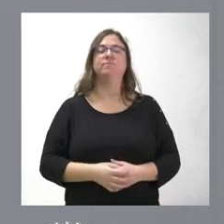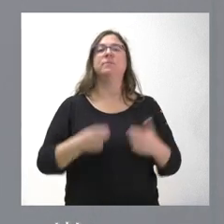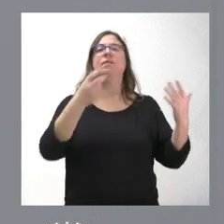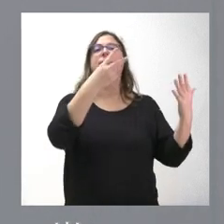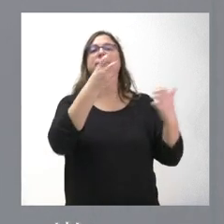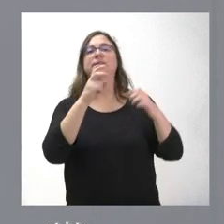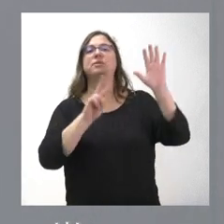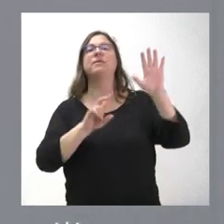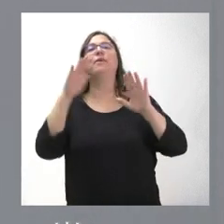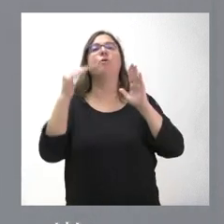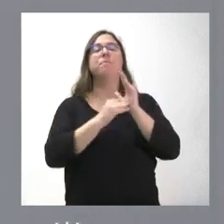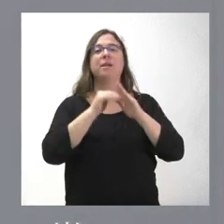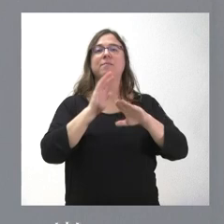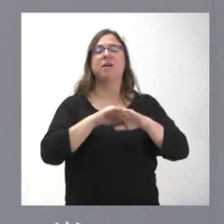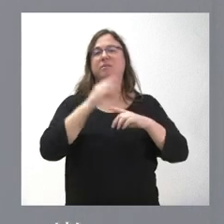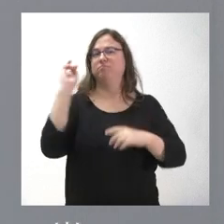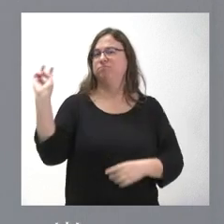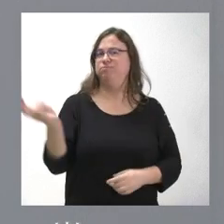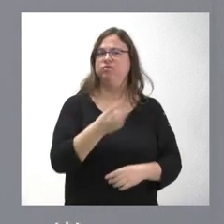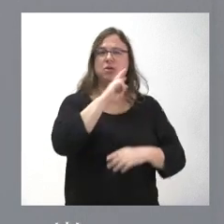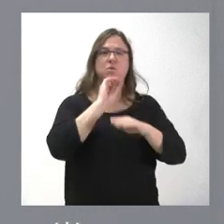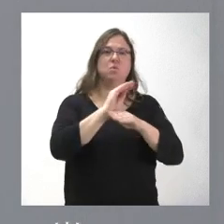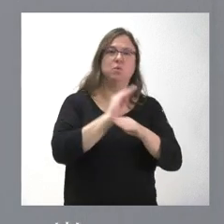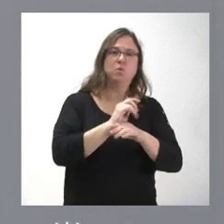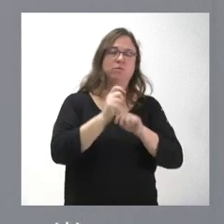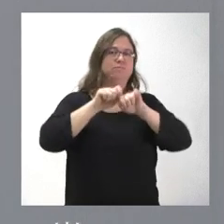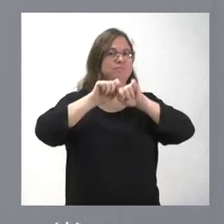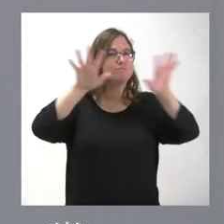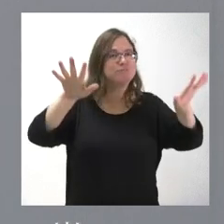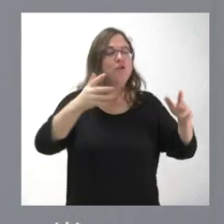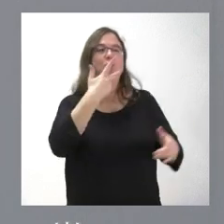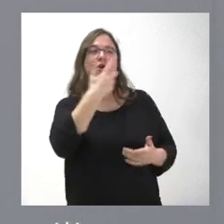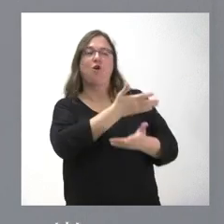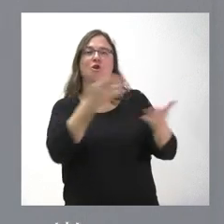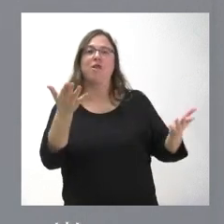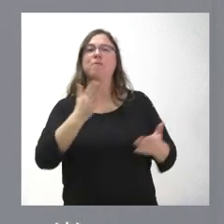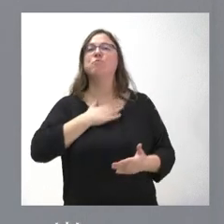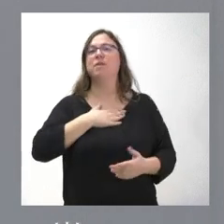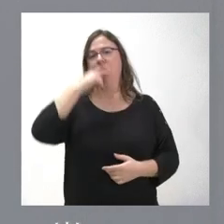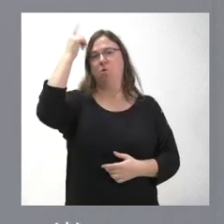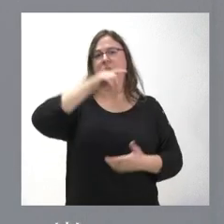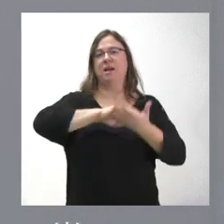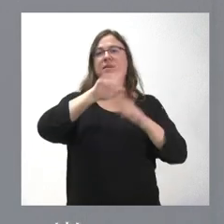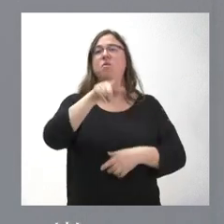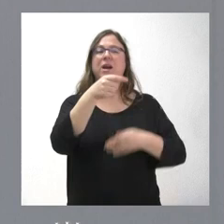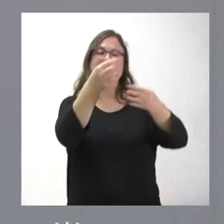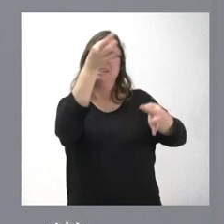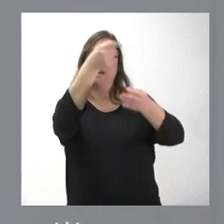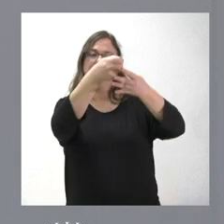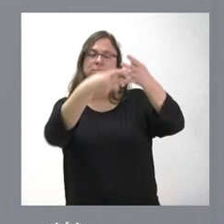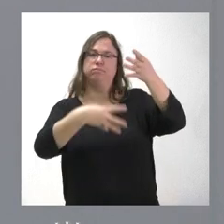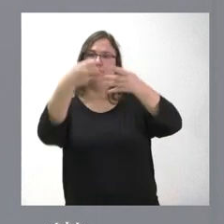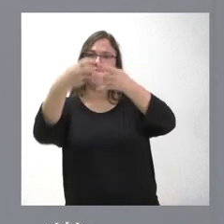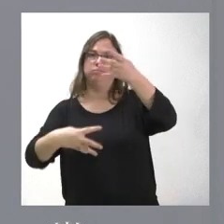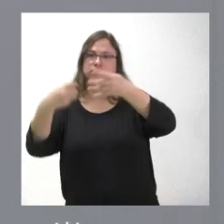765.000 euros para varias actuaciones de conservación y difusión de bienes del patrimonio cultural de Castilla y León. Tienen ustedes aquí el detalle de